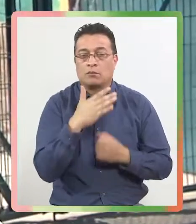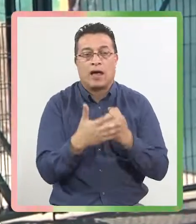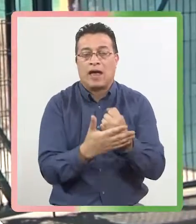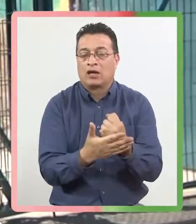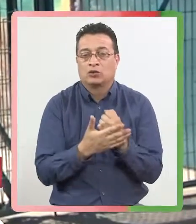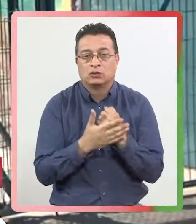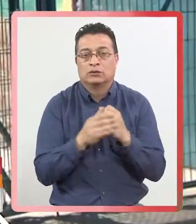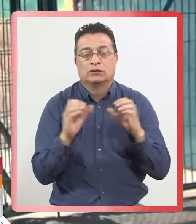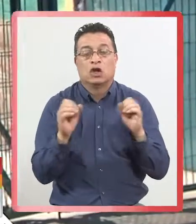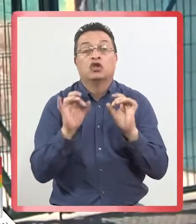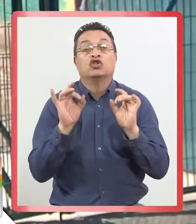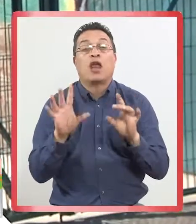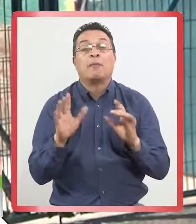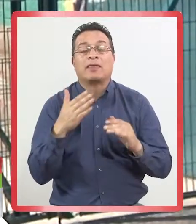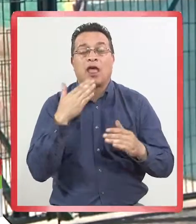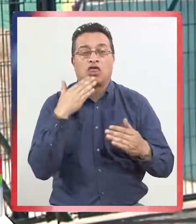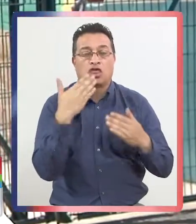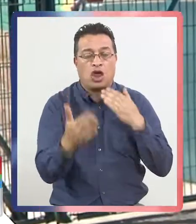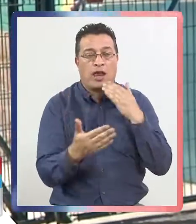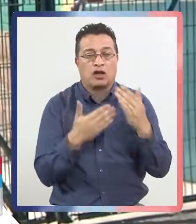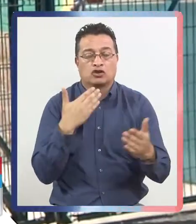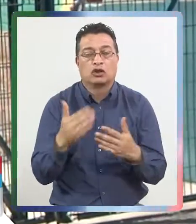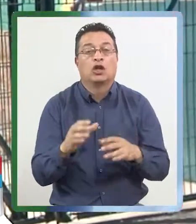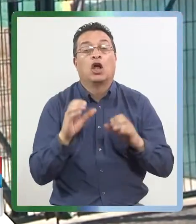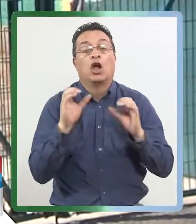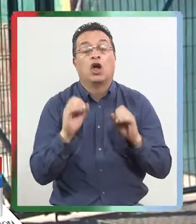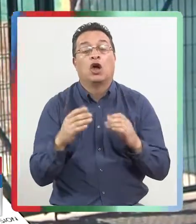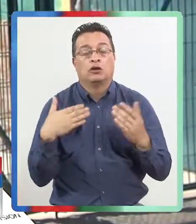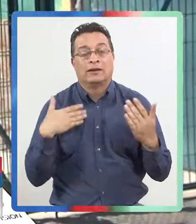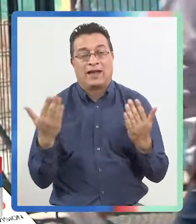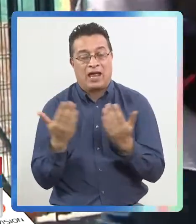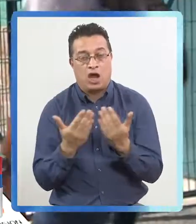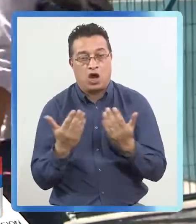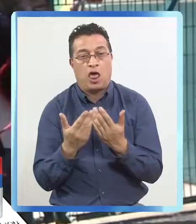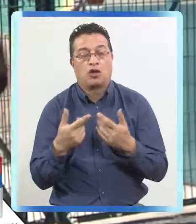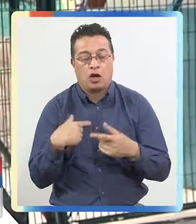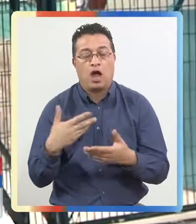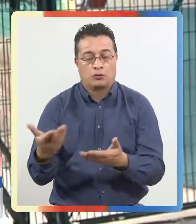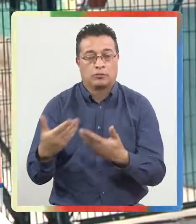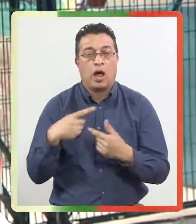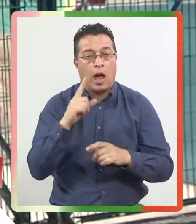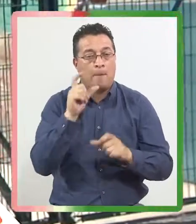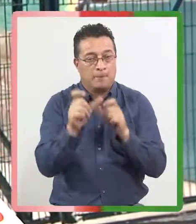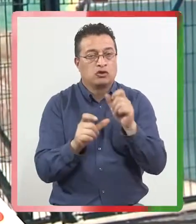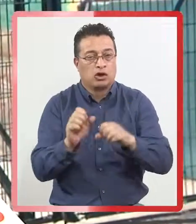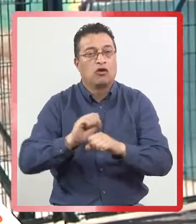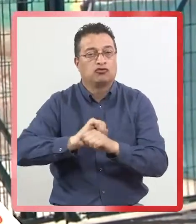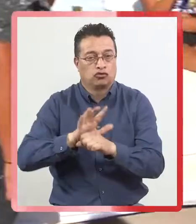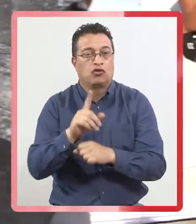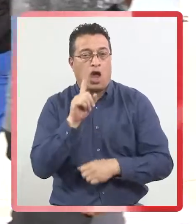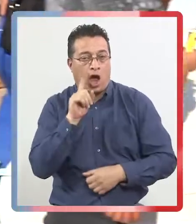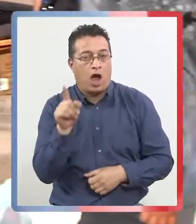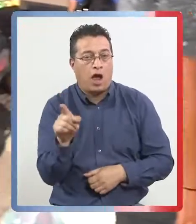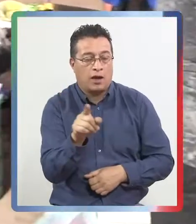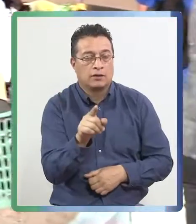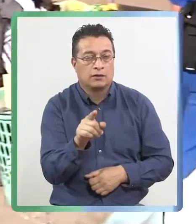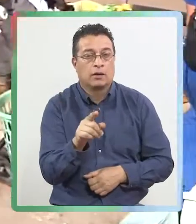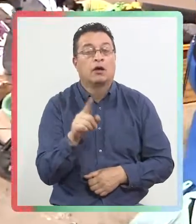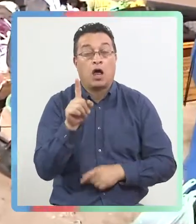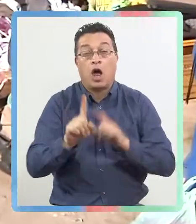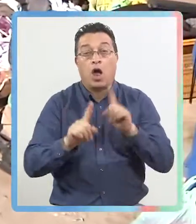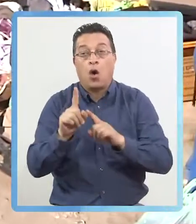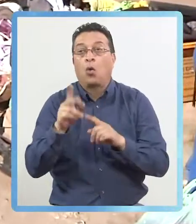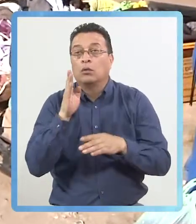nada de tipo de ayuda, solamente las donaciones. O que lo quedemos en los colegios, pero igual hay personas con COVID. Mientras